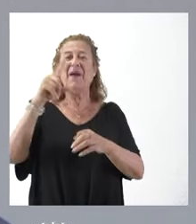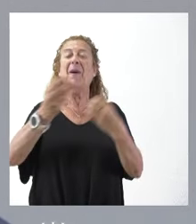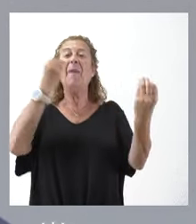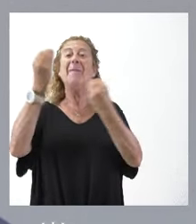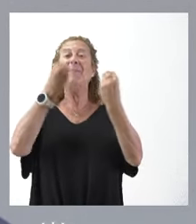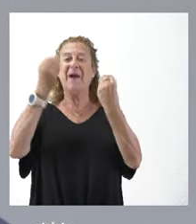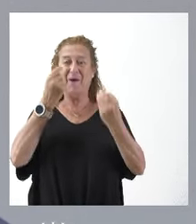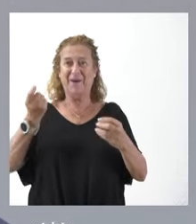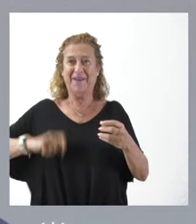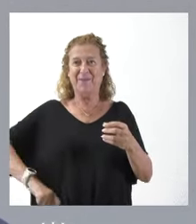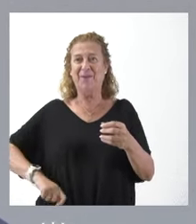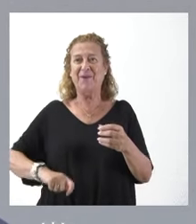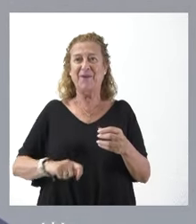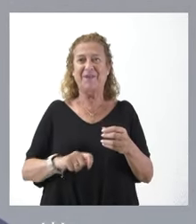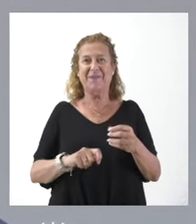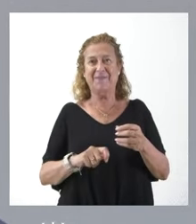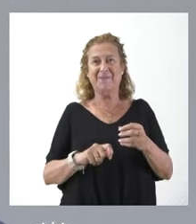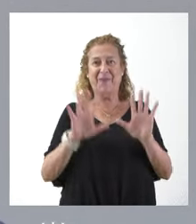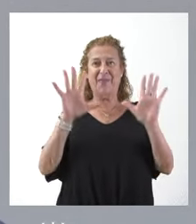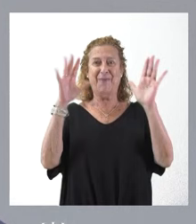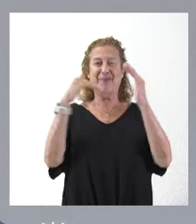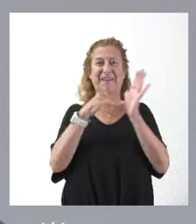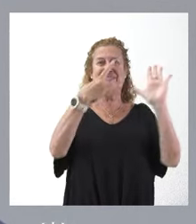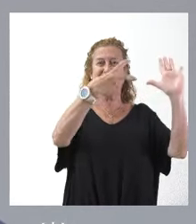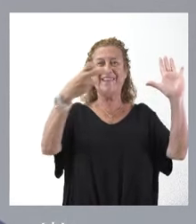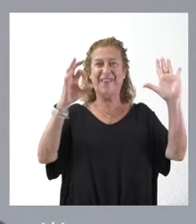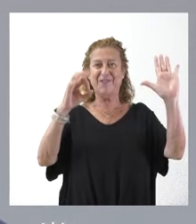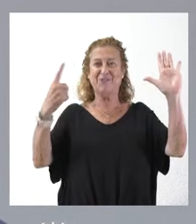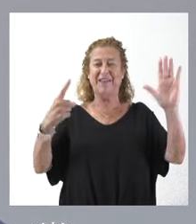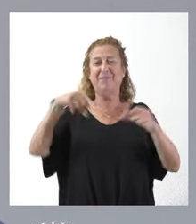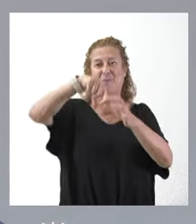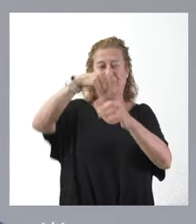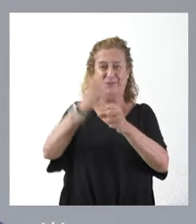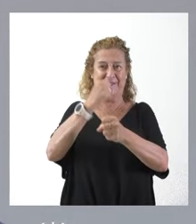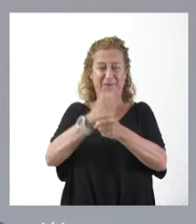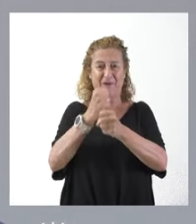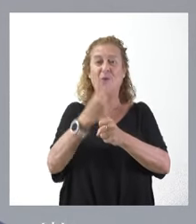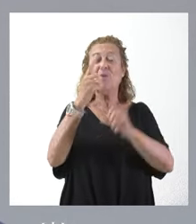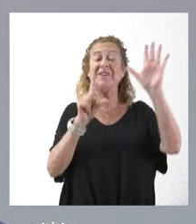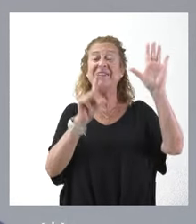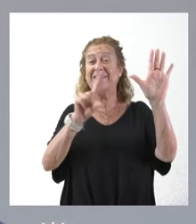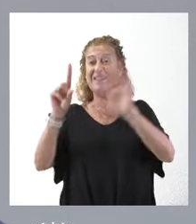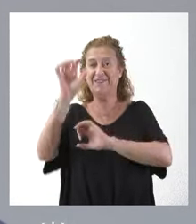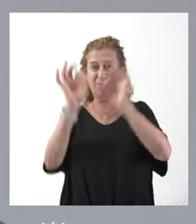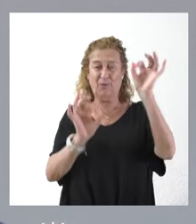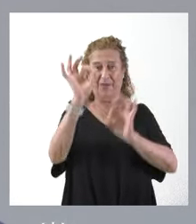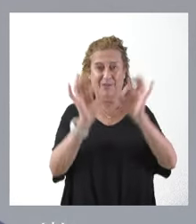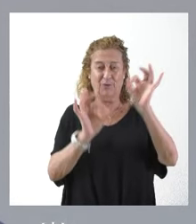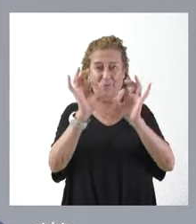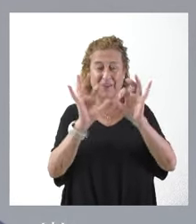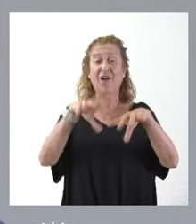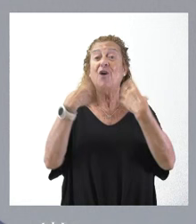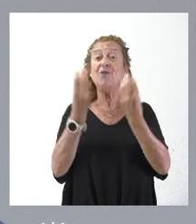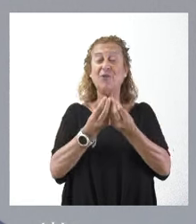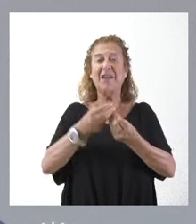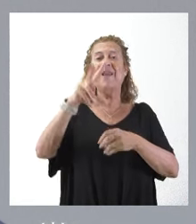retributiva de 10.706 puestos de trabajo, un 66%. Del total